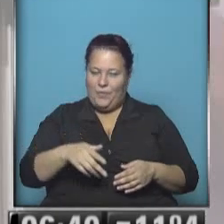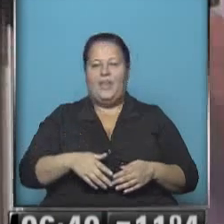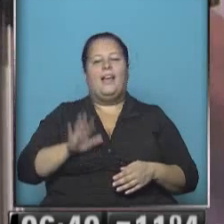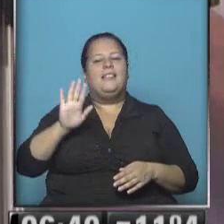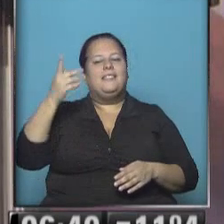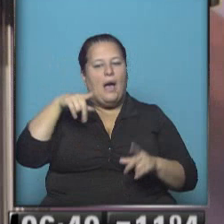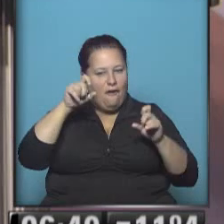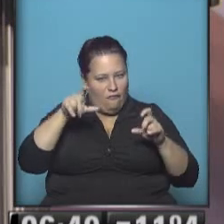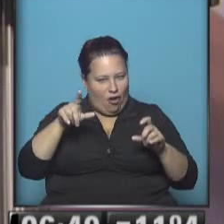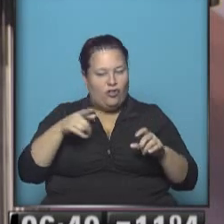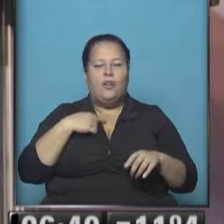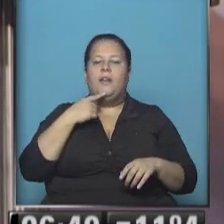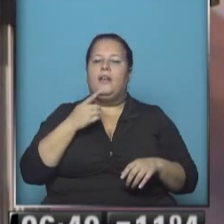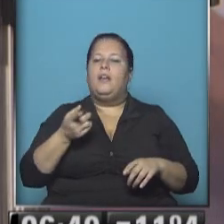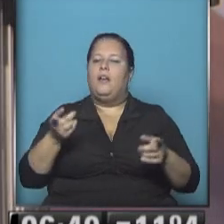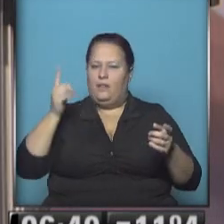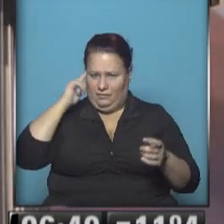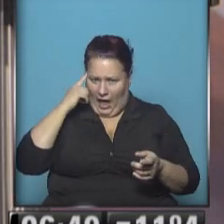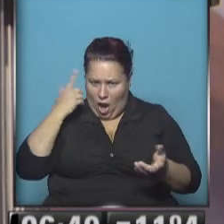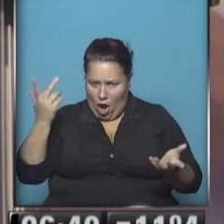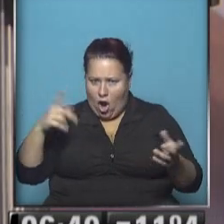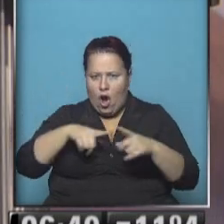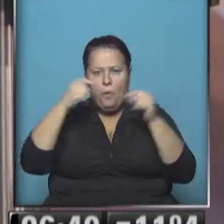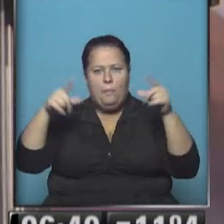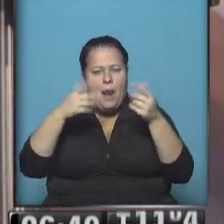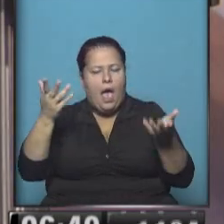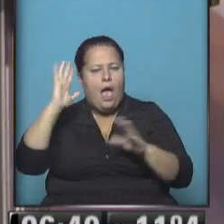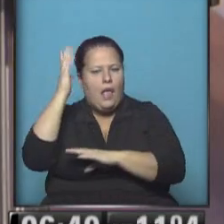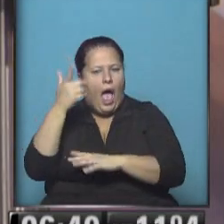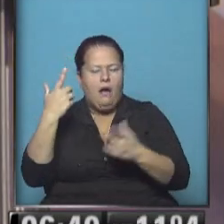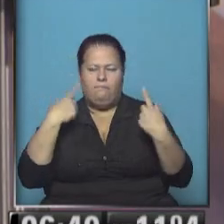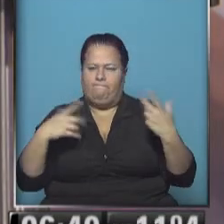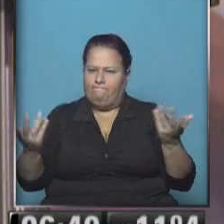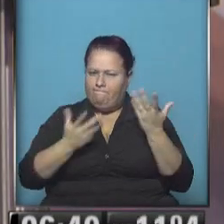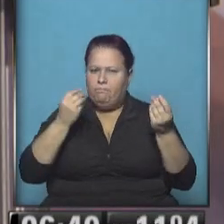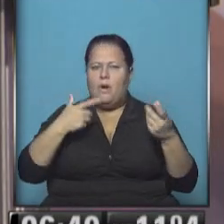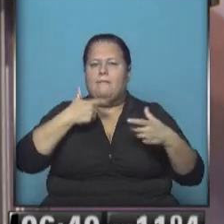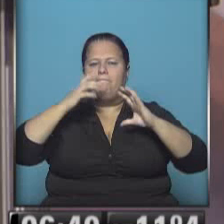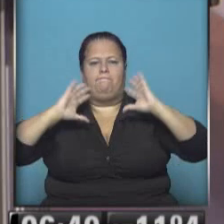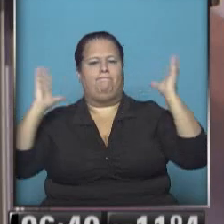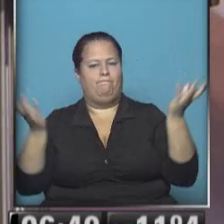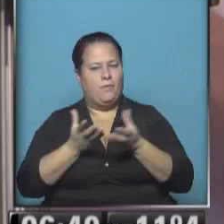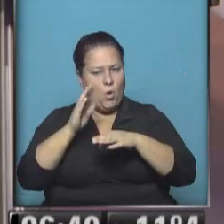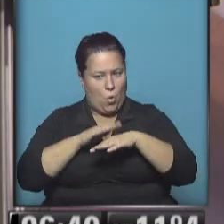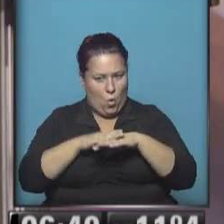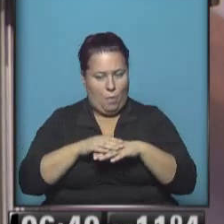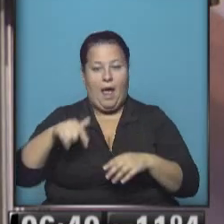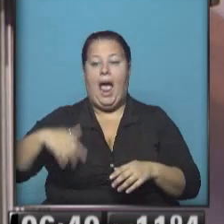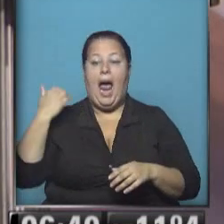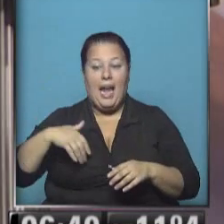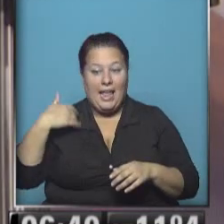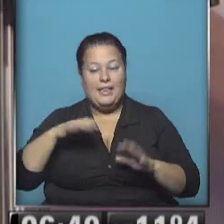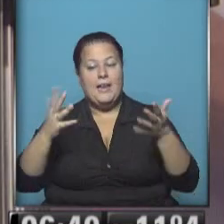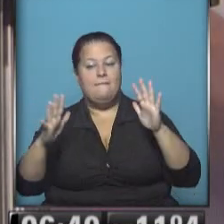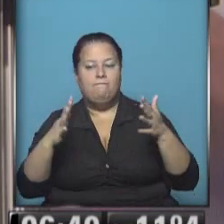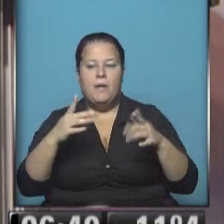estaba en la foto. Fati, se volvieron locos los zapachos, ¿viste? Desorientamos con el calentamiento global. En Argentina en